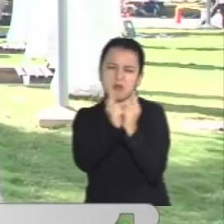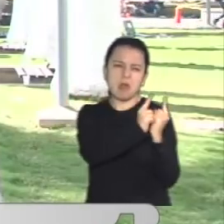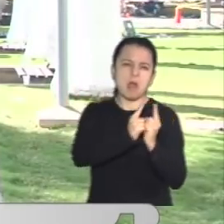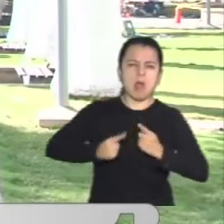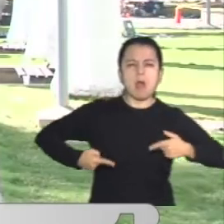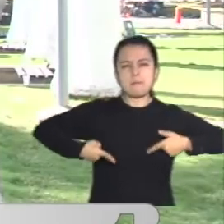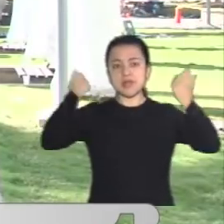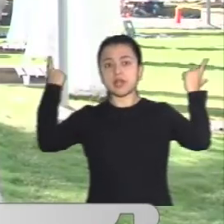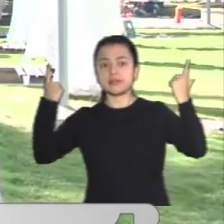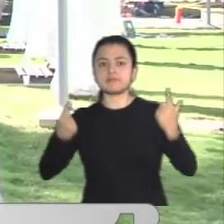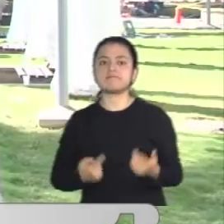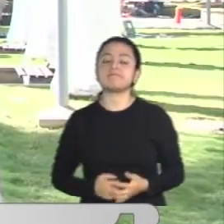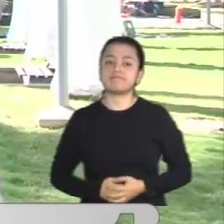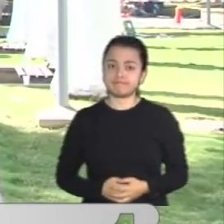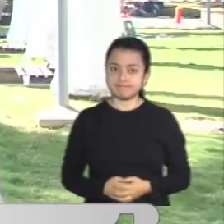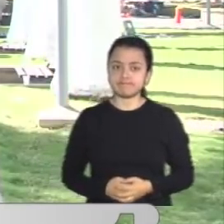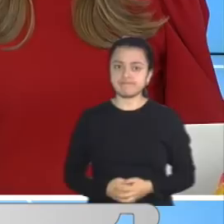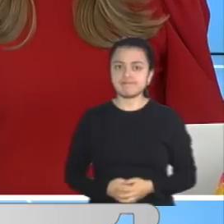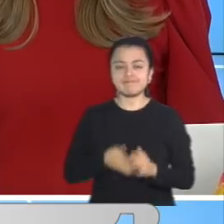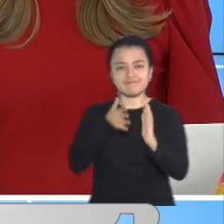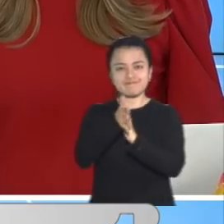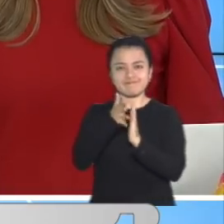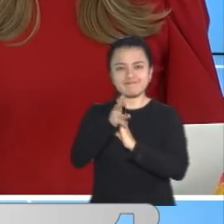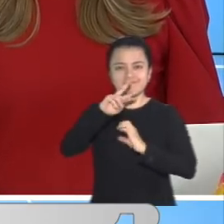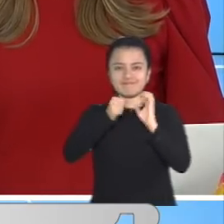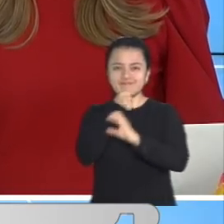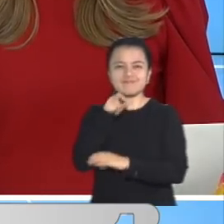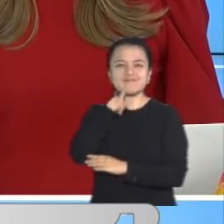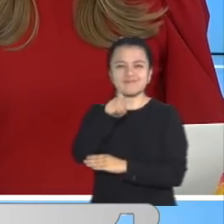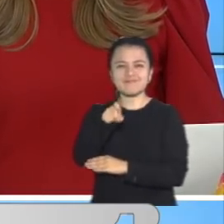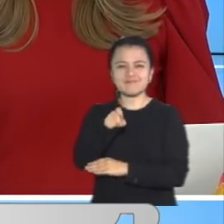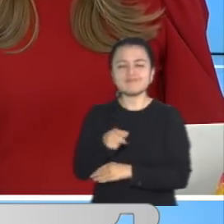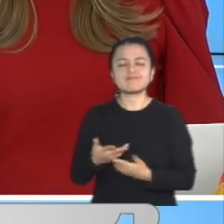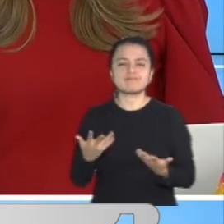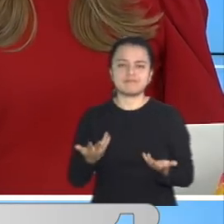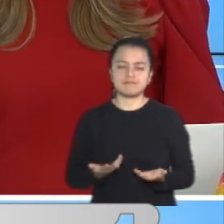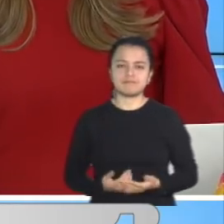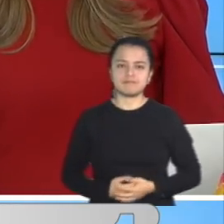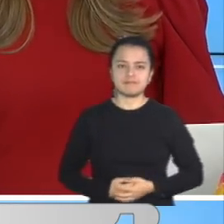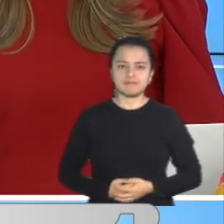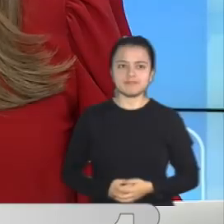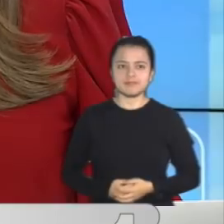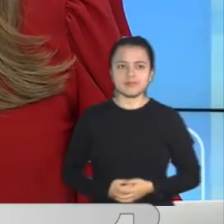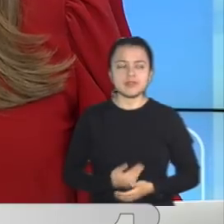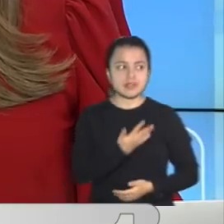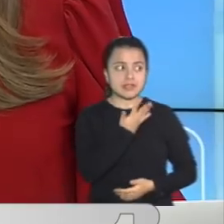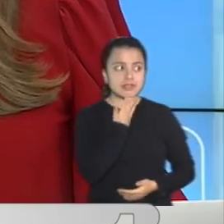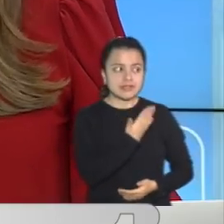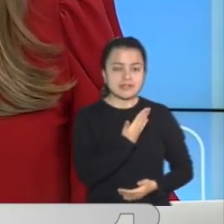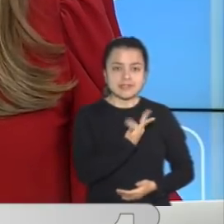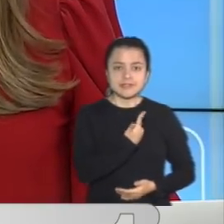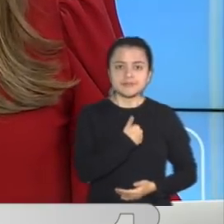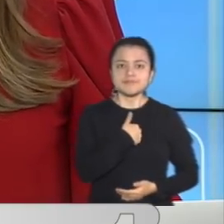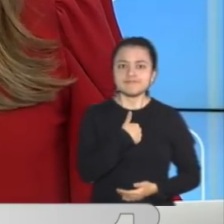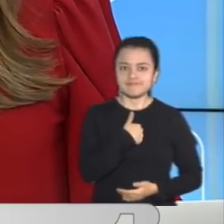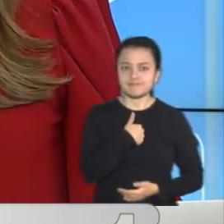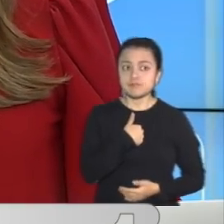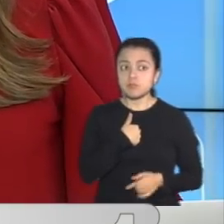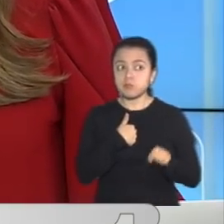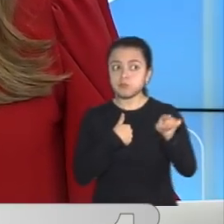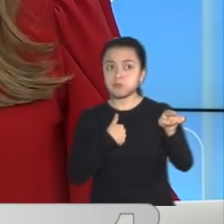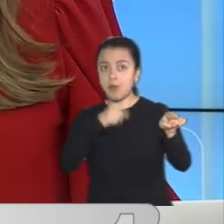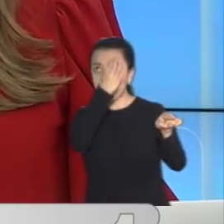eso es todo lo que sucede de la ciudad de Bucaramanga. Eduard Herrera, Noticentro 1, CMI. Eduard, muchas gracias. Comercios en